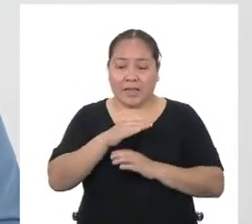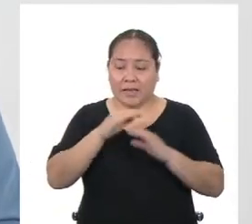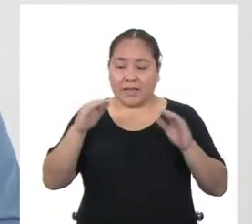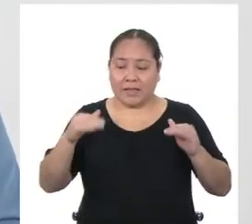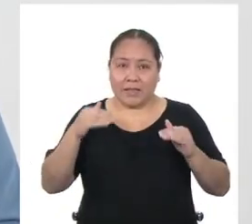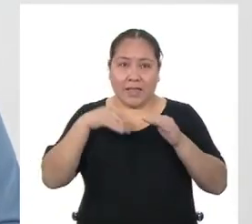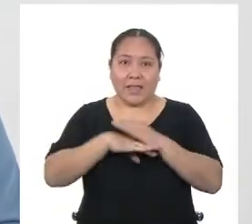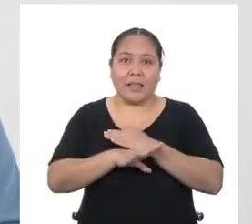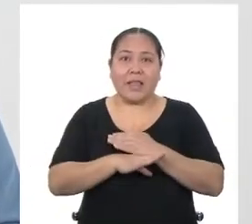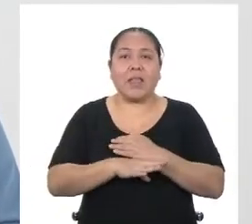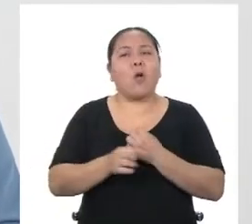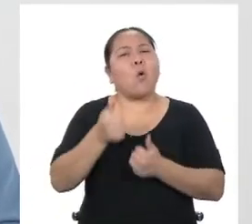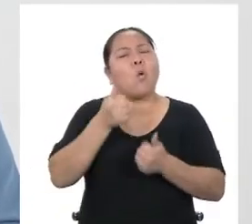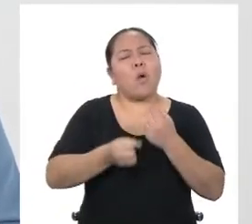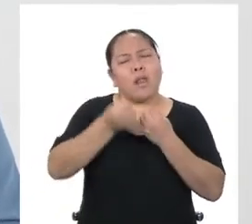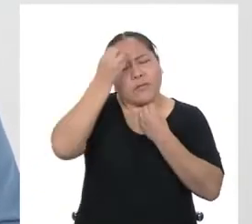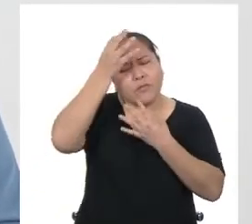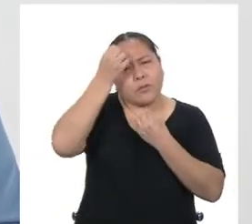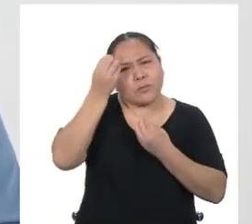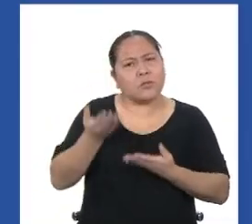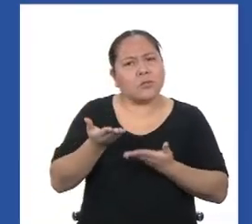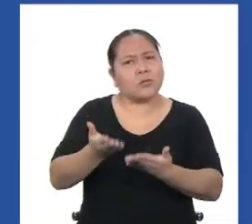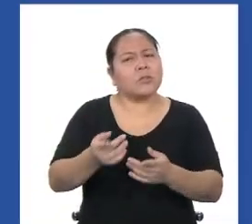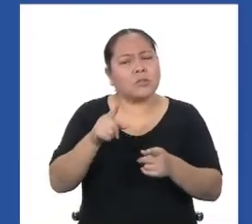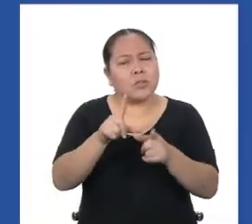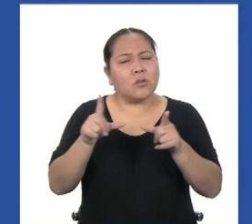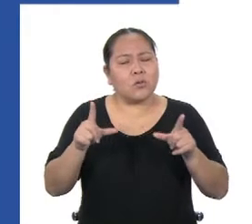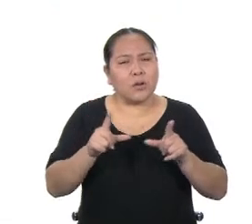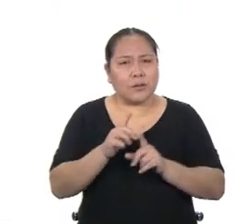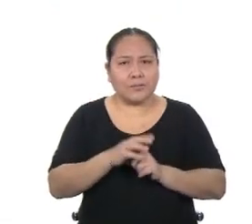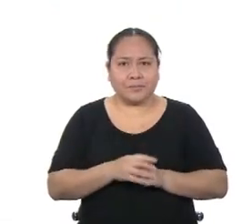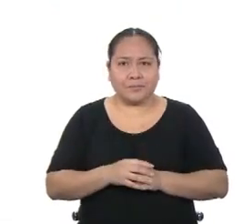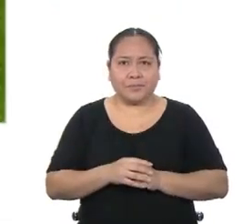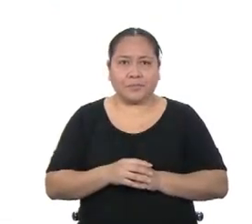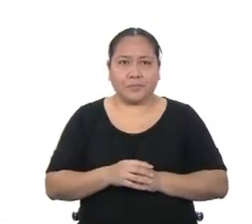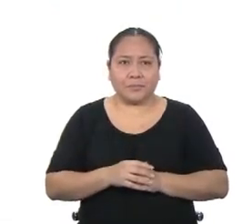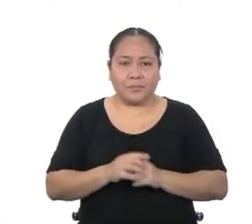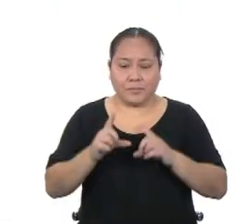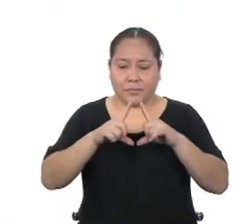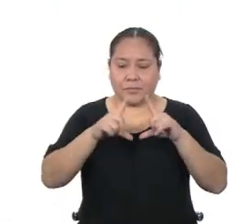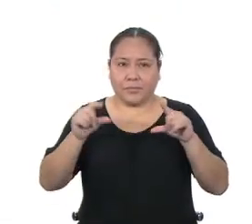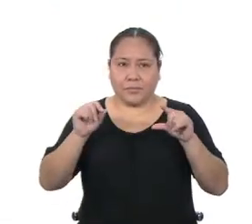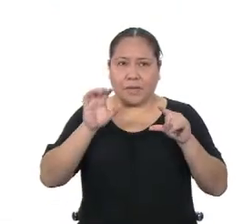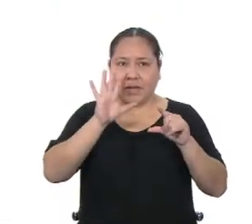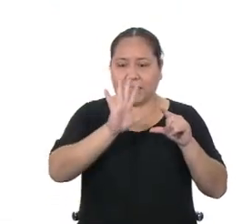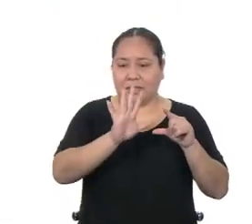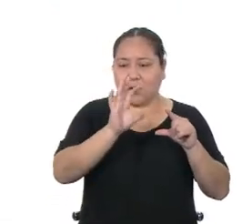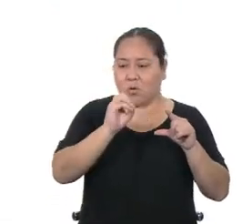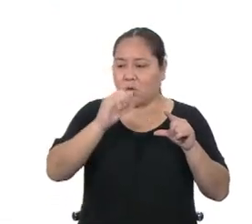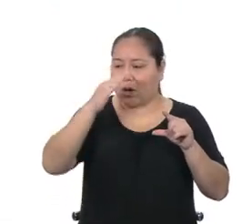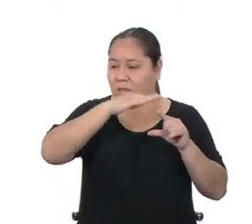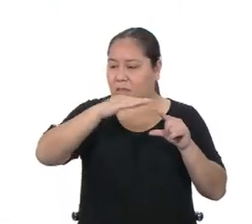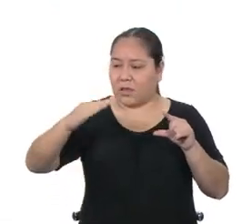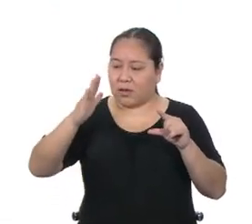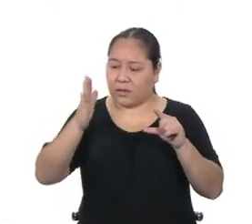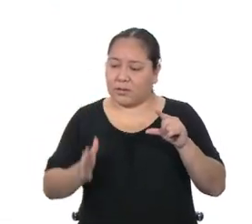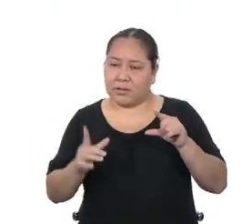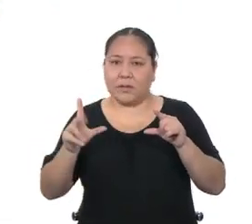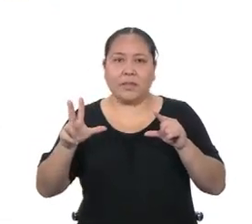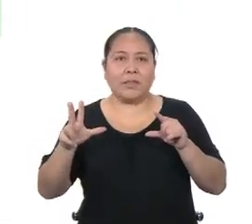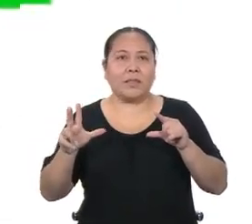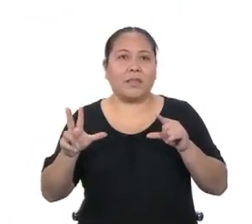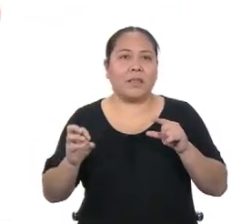¿Cuál es la información que tenemos sobre este espacio? A ver, tenemos que mide 50 metros de largo y 30 de ancho.